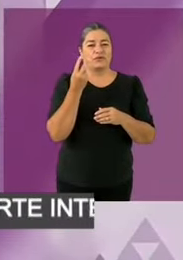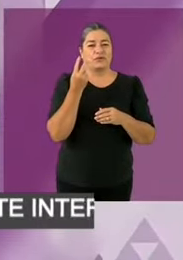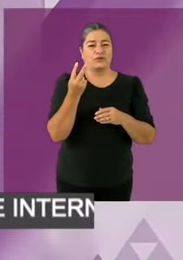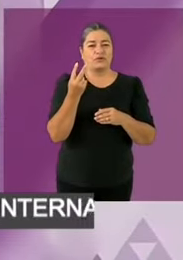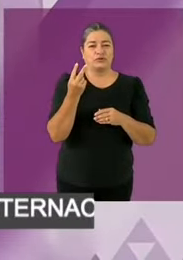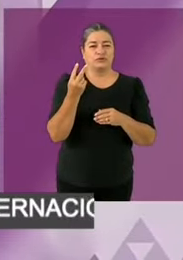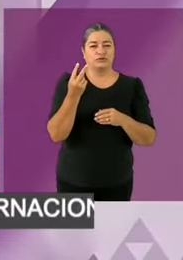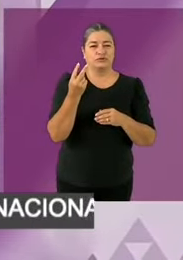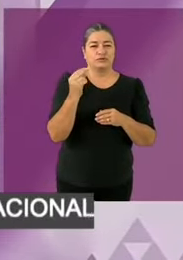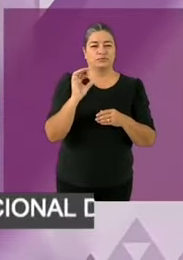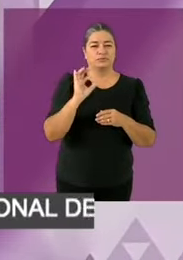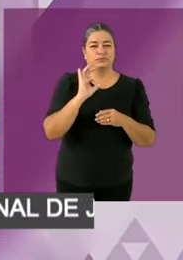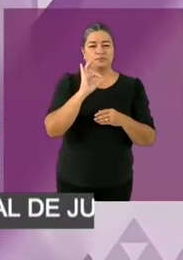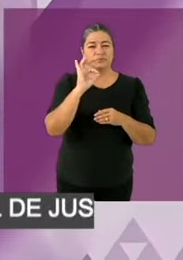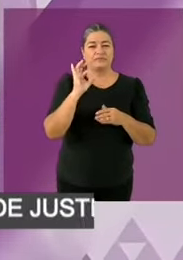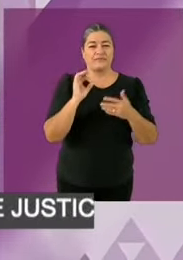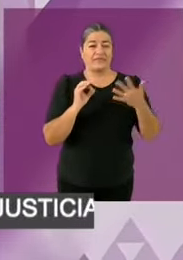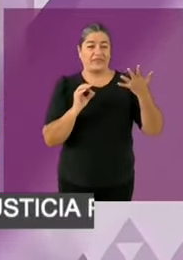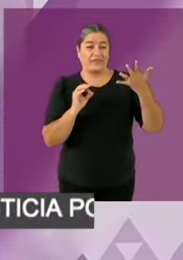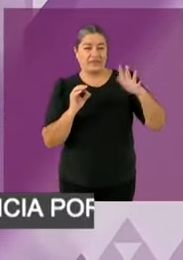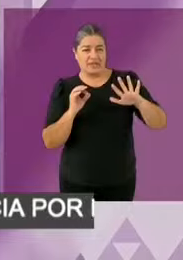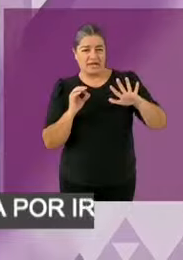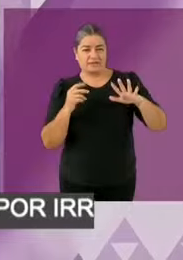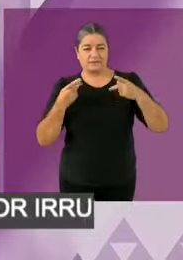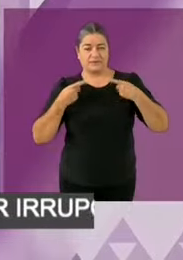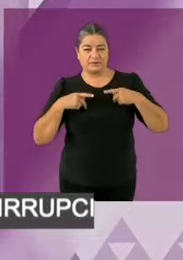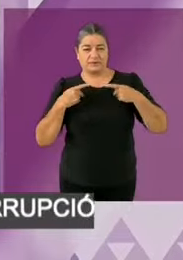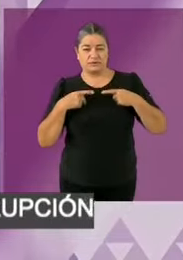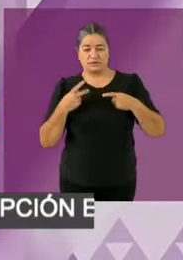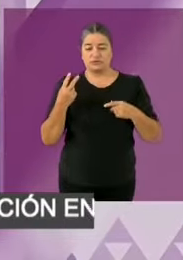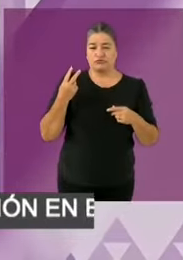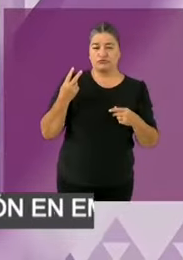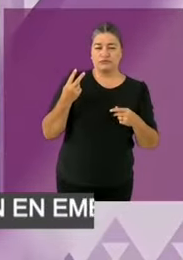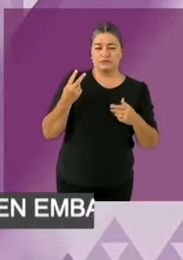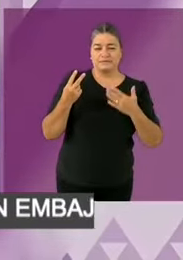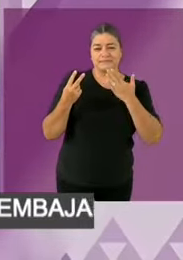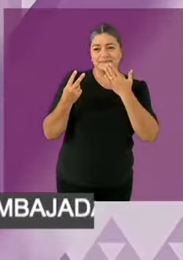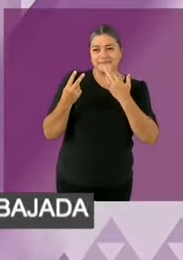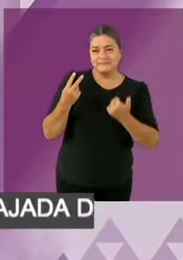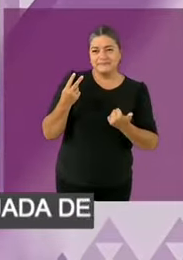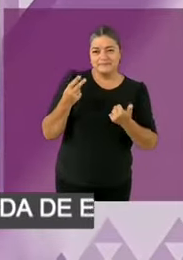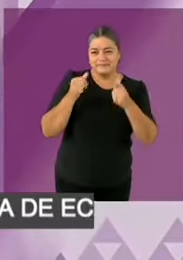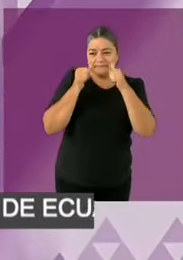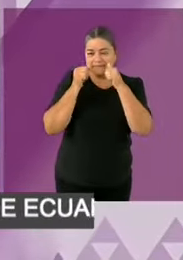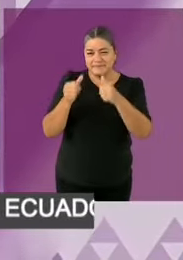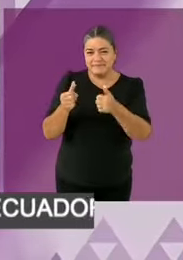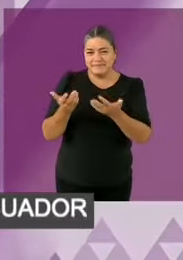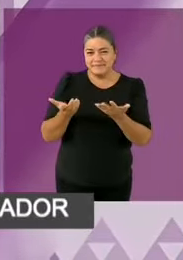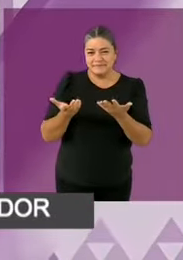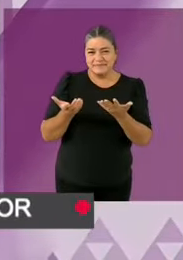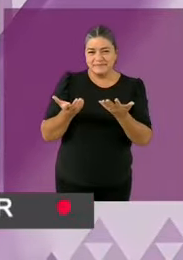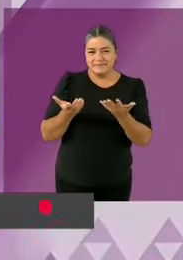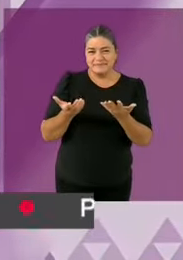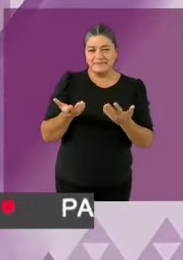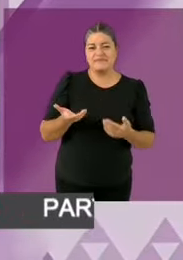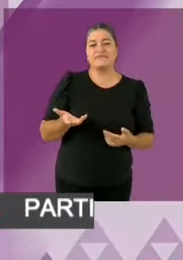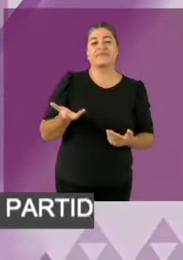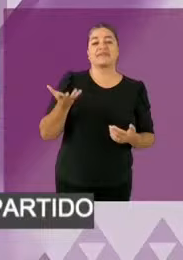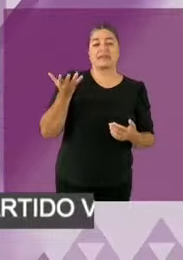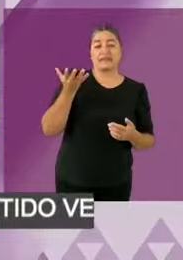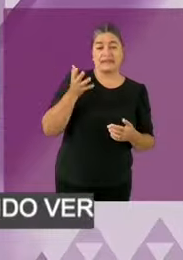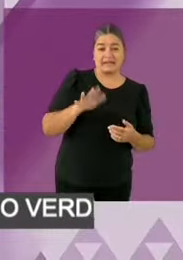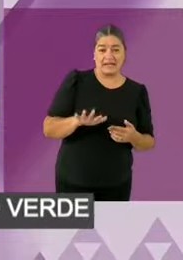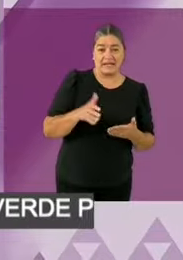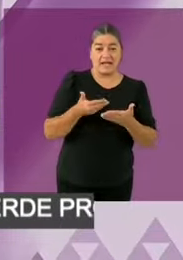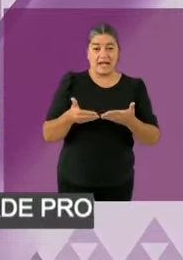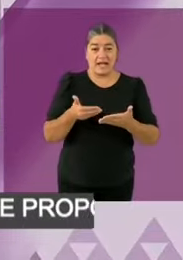tres de cada diez. En cuanto al planteamiento que hace la candidata del PRI del PAN, es lo mismo que prometió Peña Nieto, los vales de